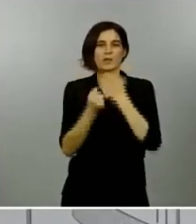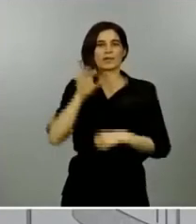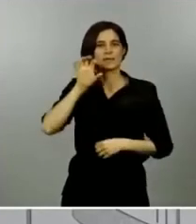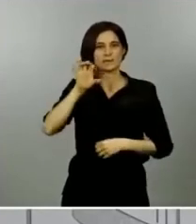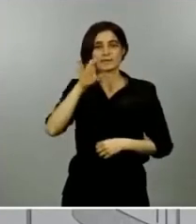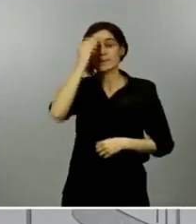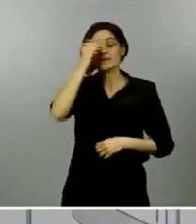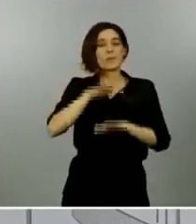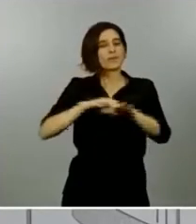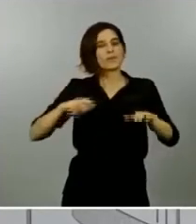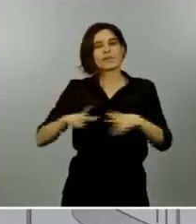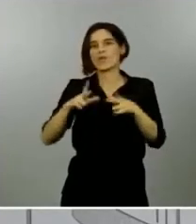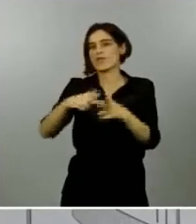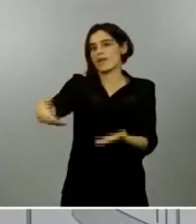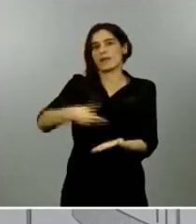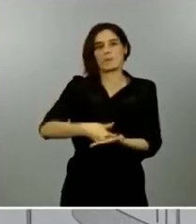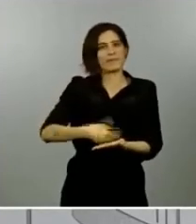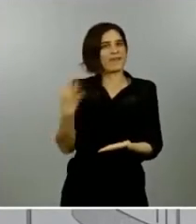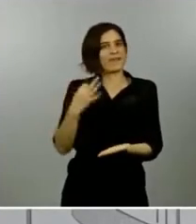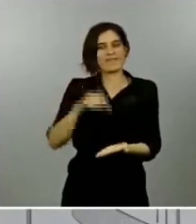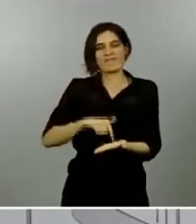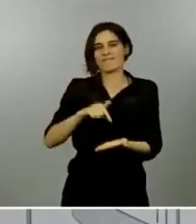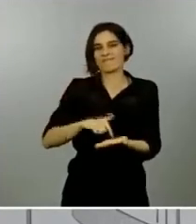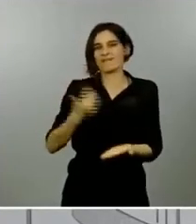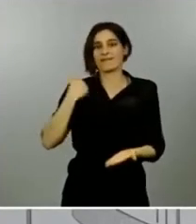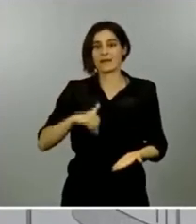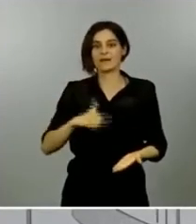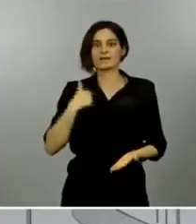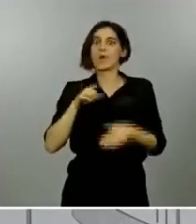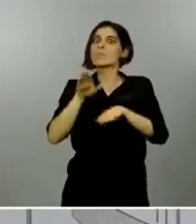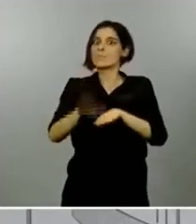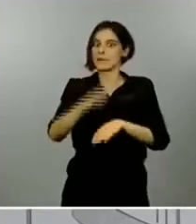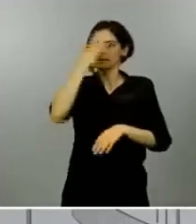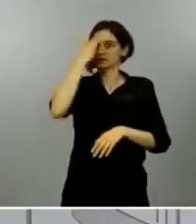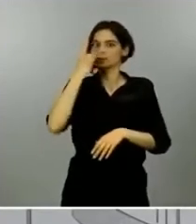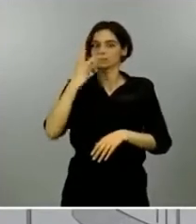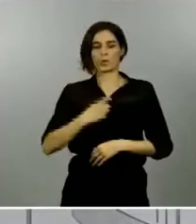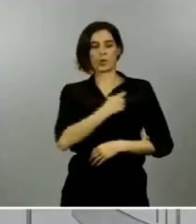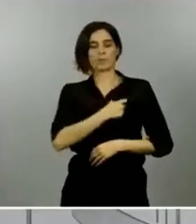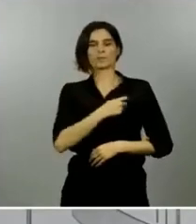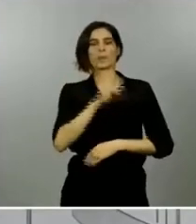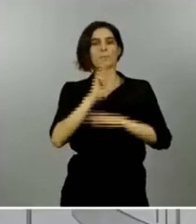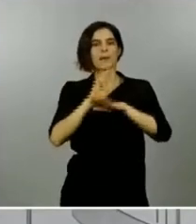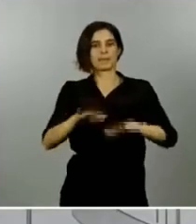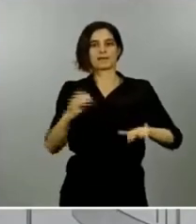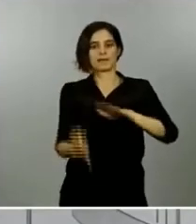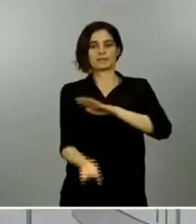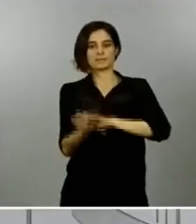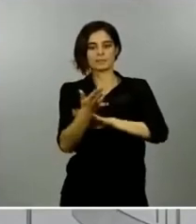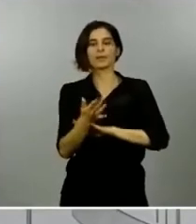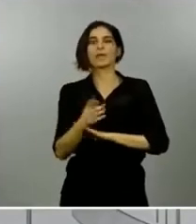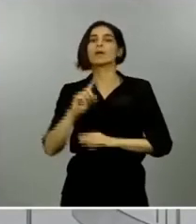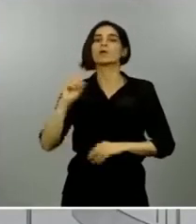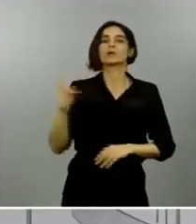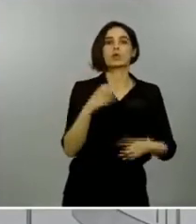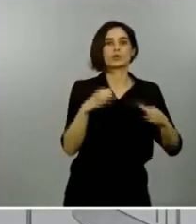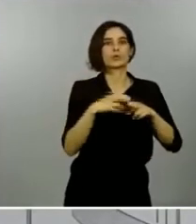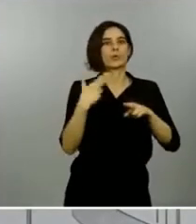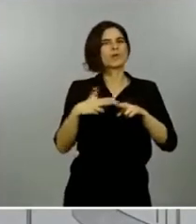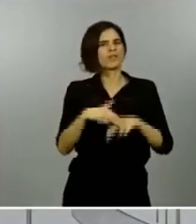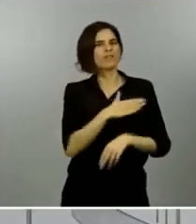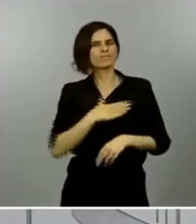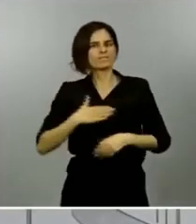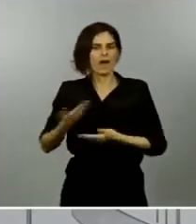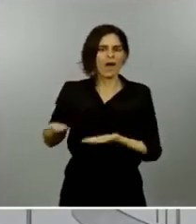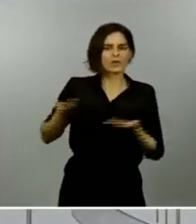Ya hemos dado el primer paso con la puesta en marcha de esa comisión parlamentaria que debe concitar el acuerdo de todas las fuerzas políticas dispuestas a arrimar el hombro en